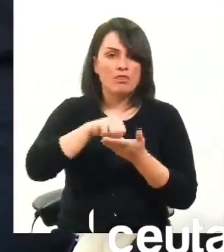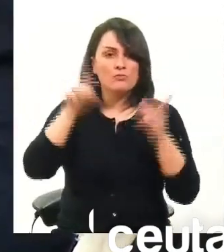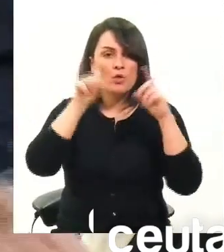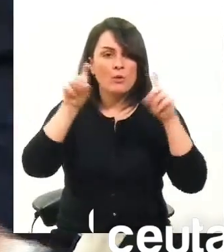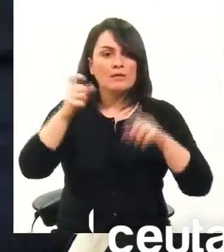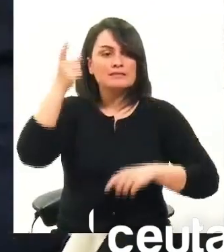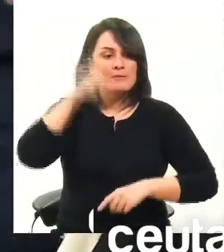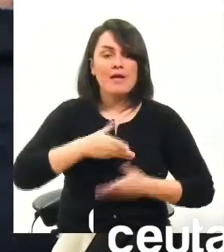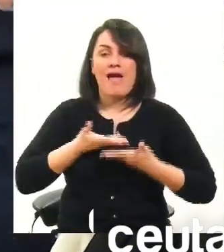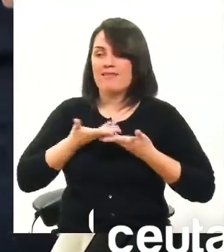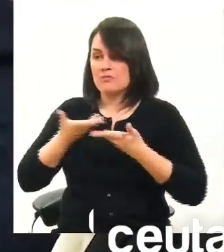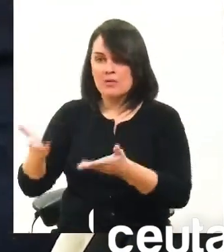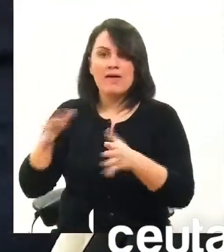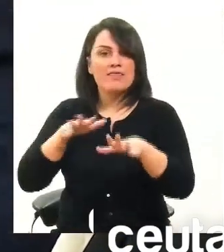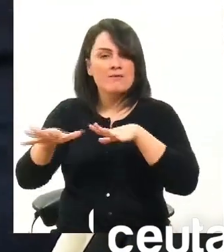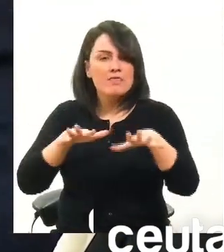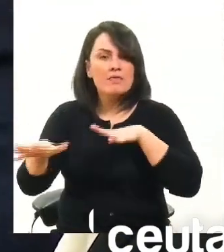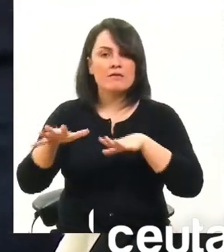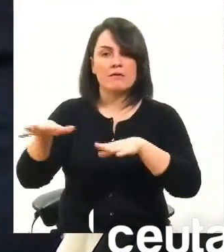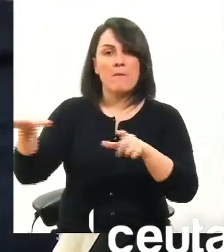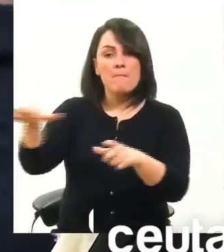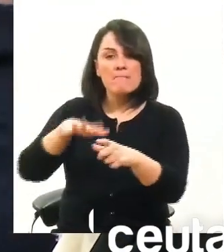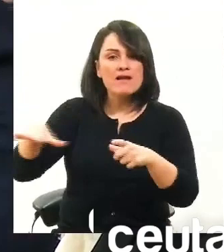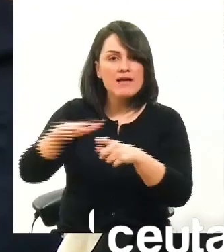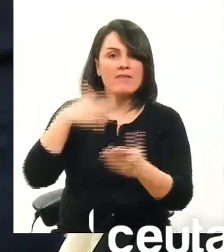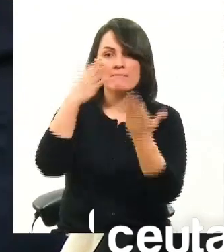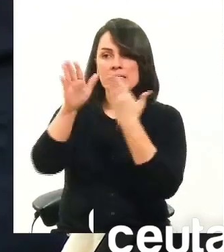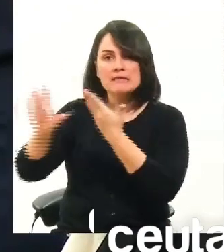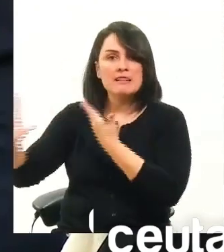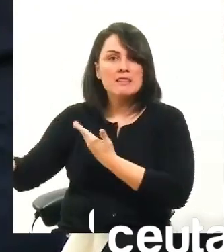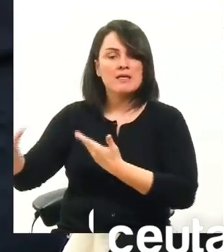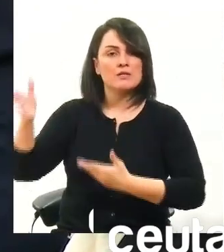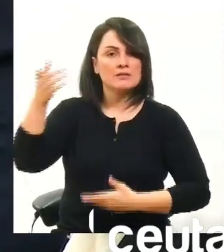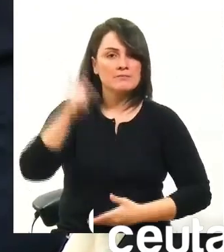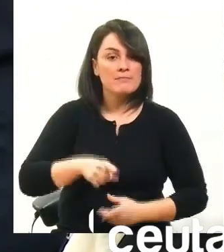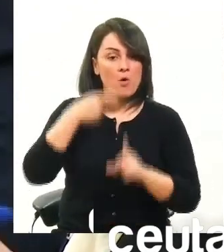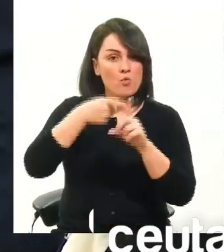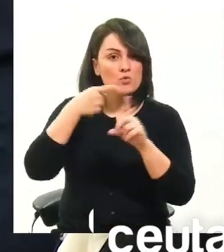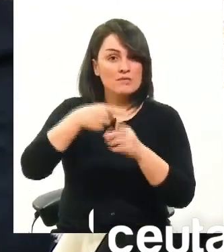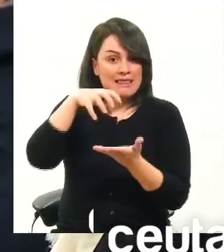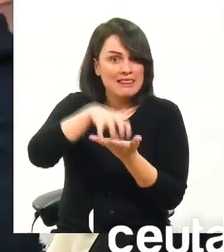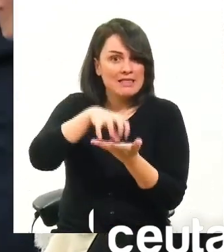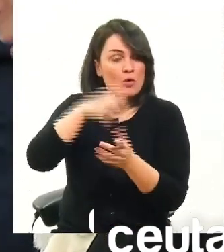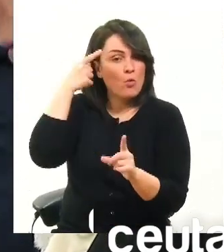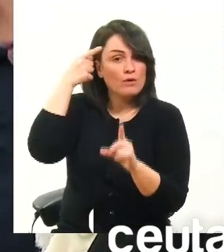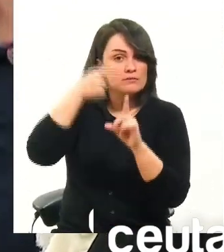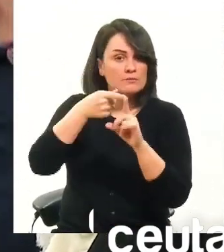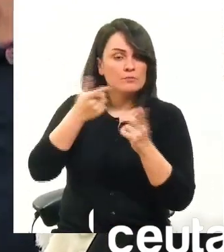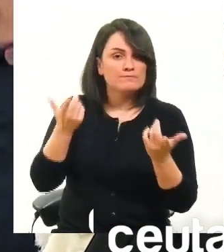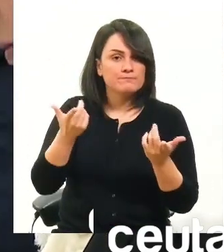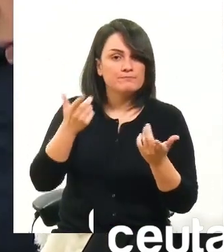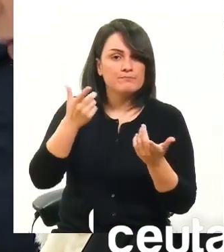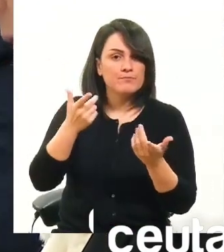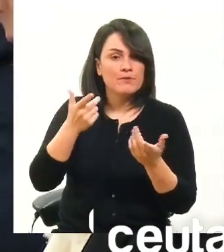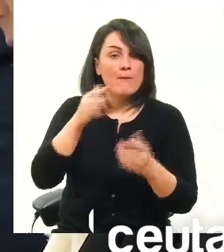las barriadas, un centro de dinamización de los propios vecinos que viven ahí y usar ese centro creo que enriquece no solamente de